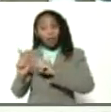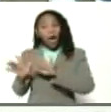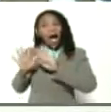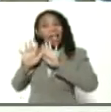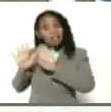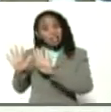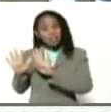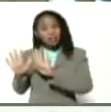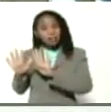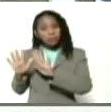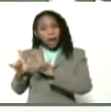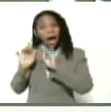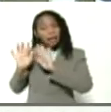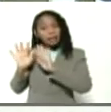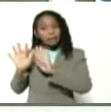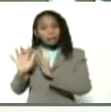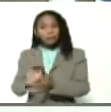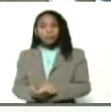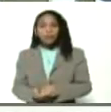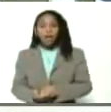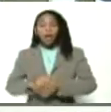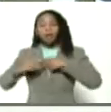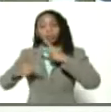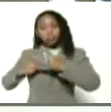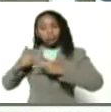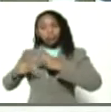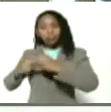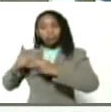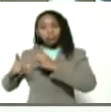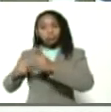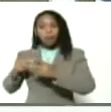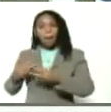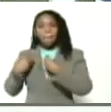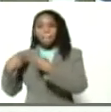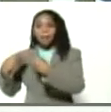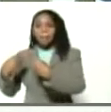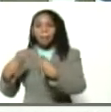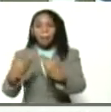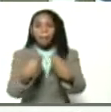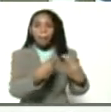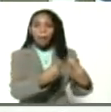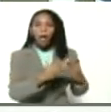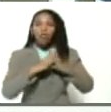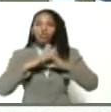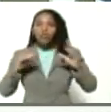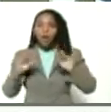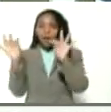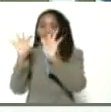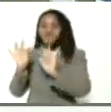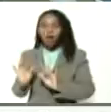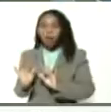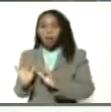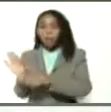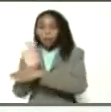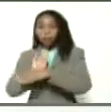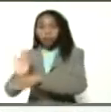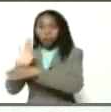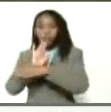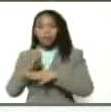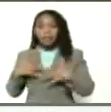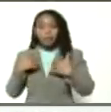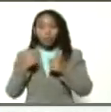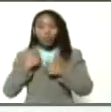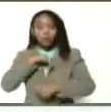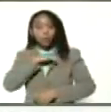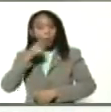precisamente producir, distribuir con todas las medidas de bioseguridad para